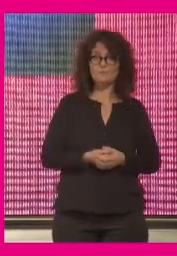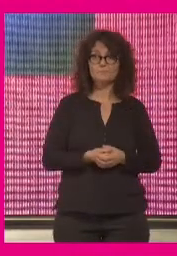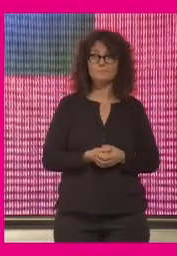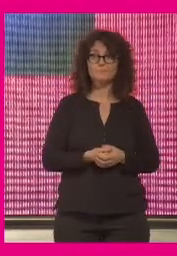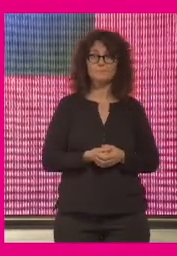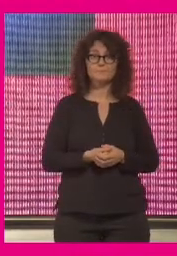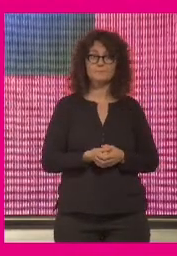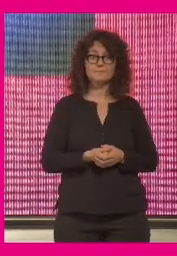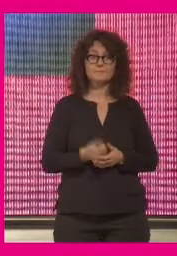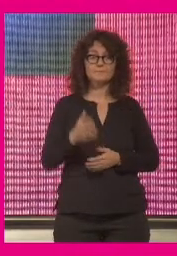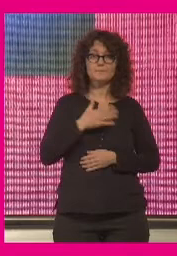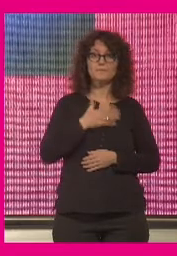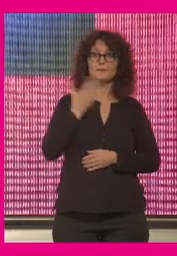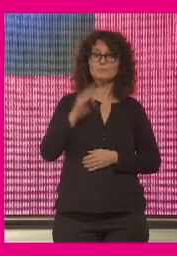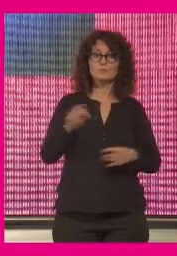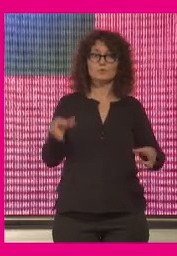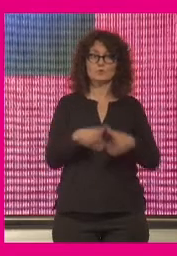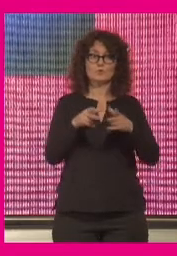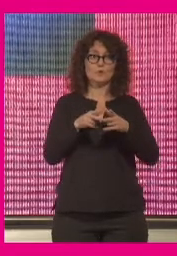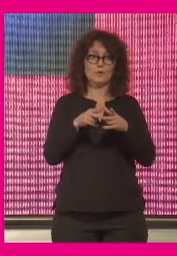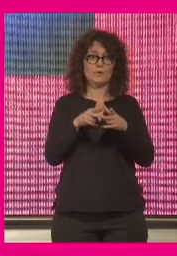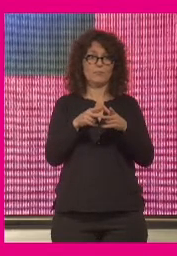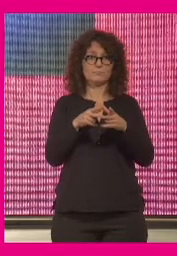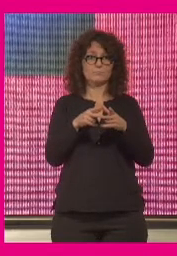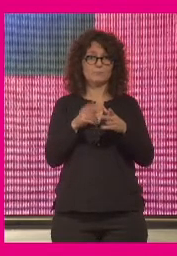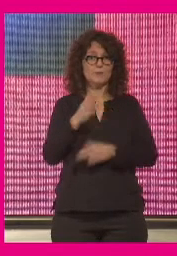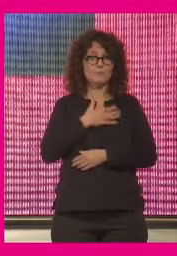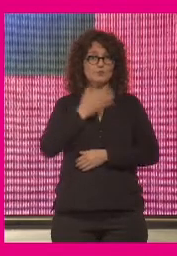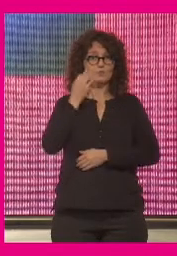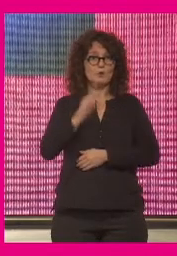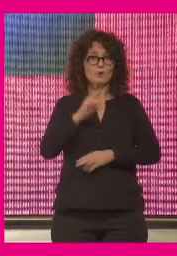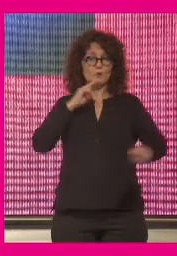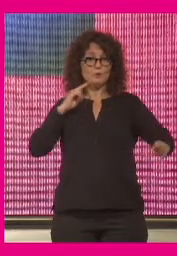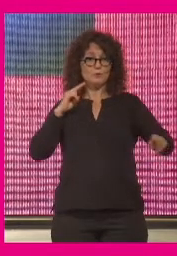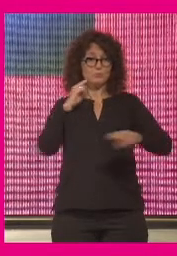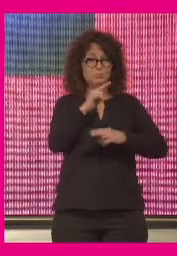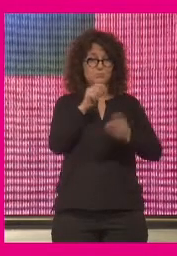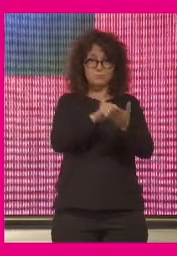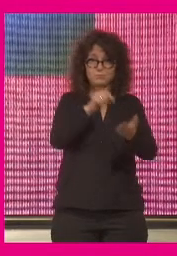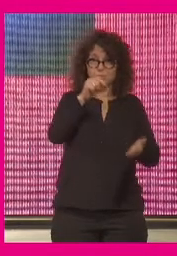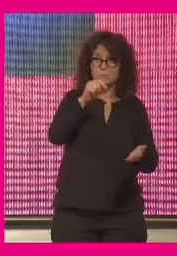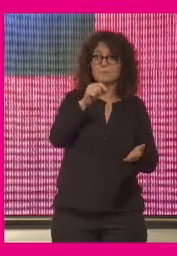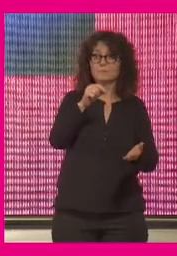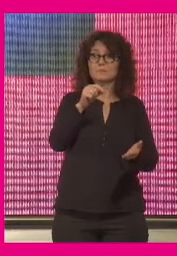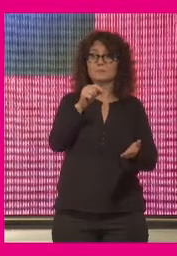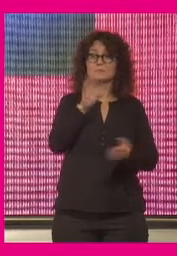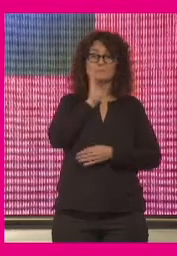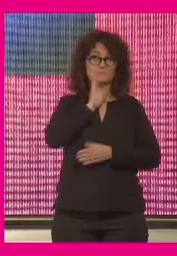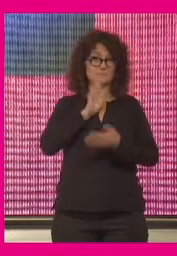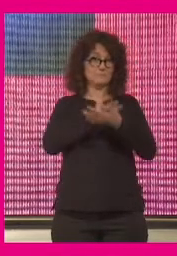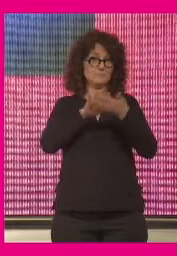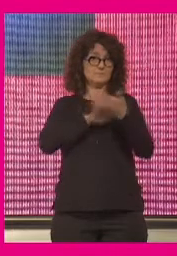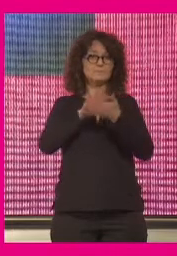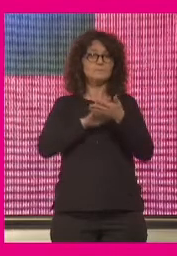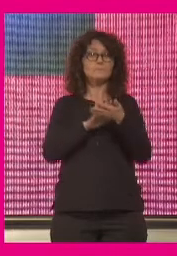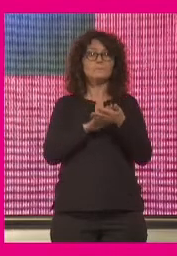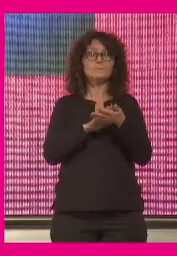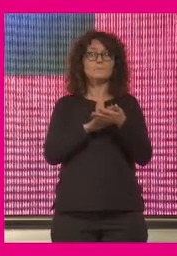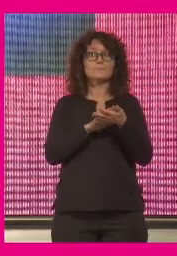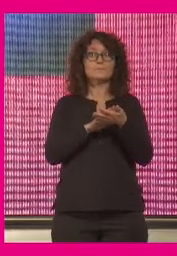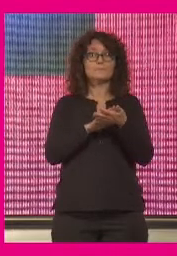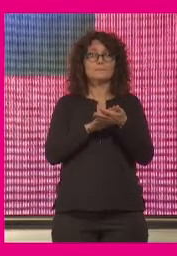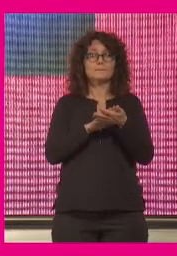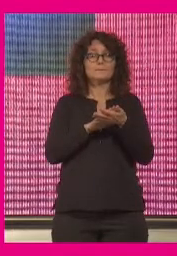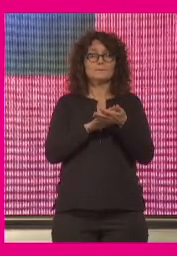el hecho de que hayamos sido capaces como sociedad de reaccionar con relativa rapidez a todo esto con esa urgencia que decías no debería